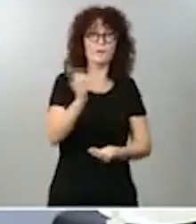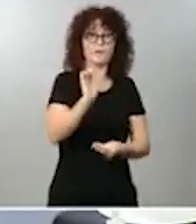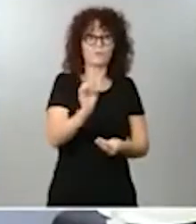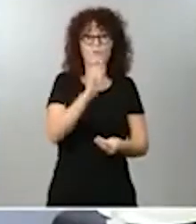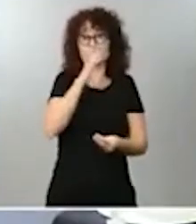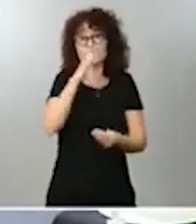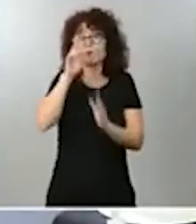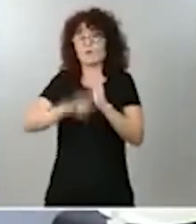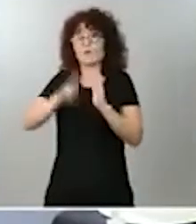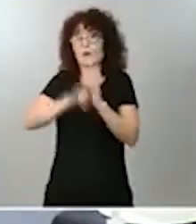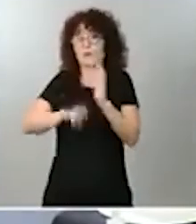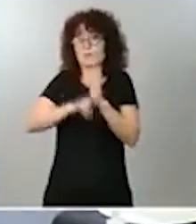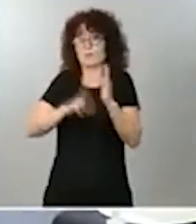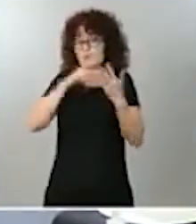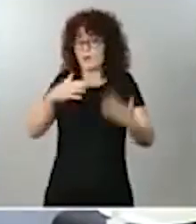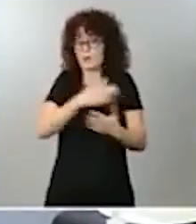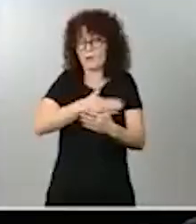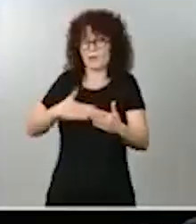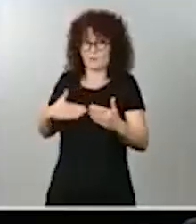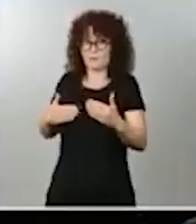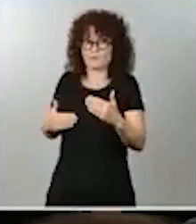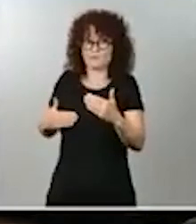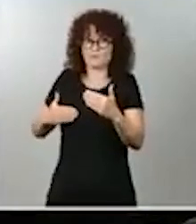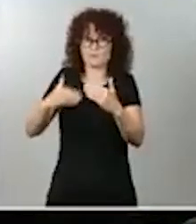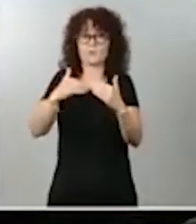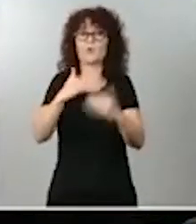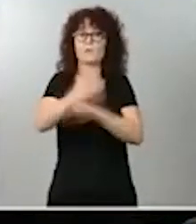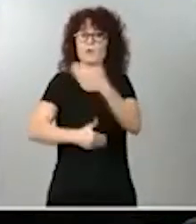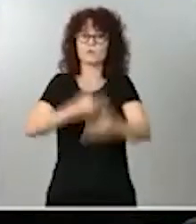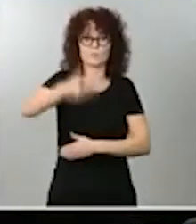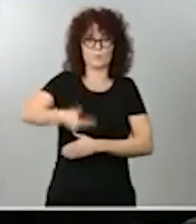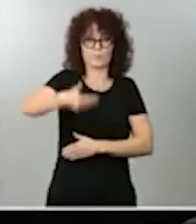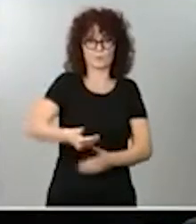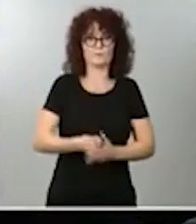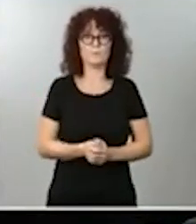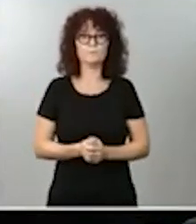O que el proceso es importante. Joan, creo que habías pedido la palabra antes.